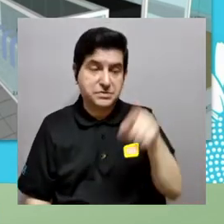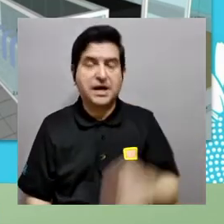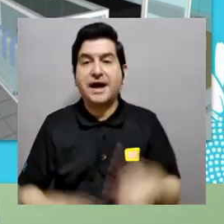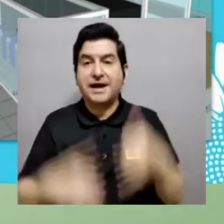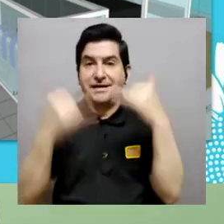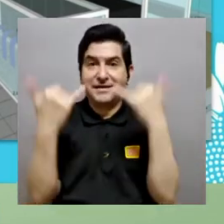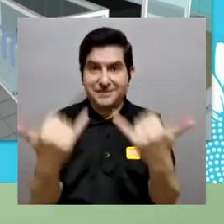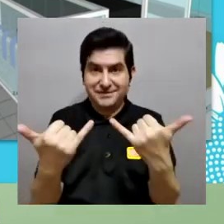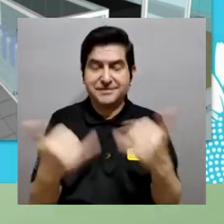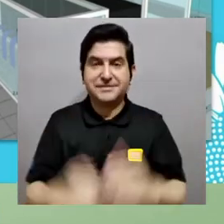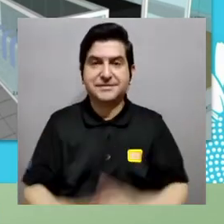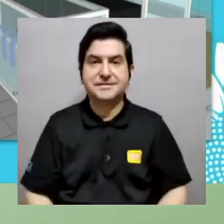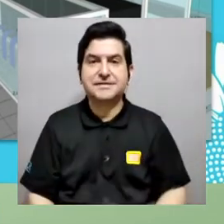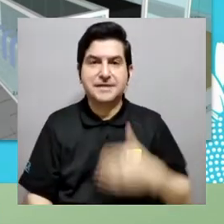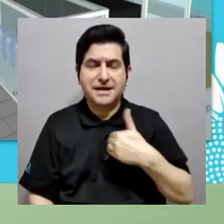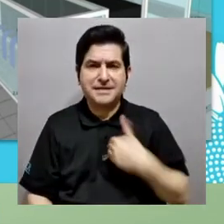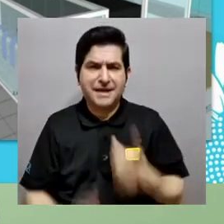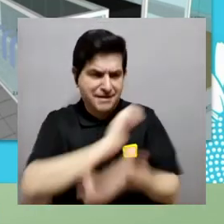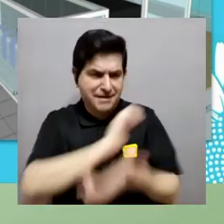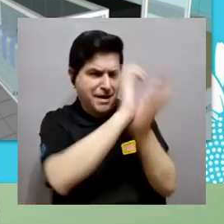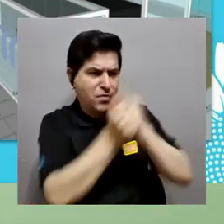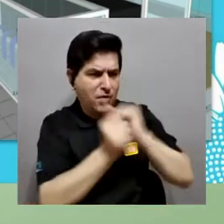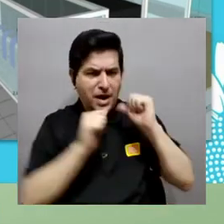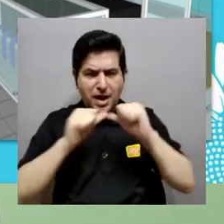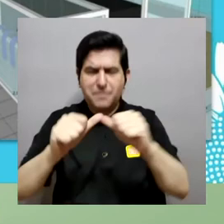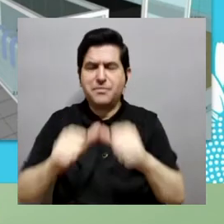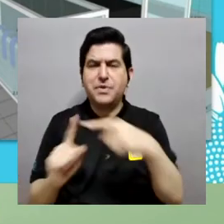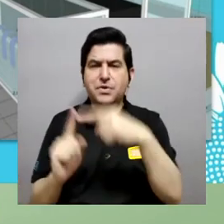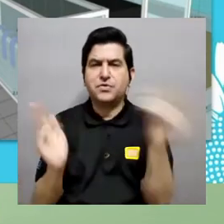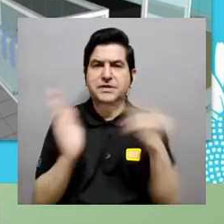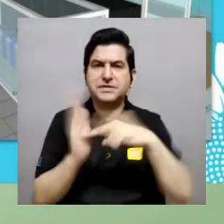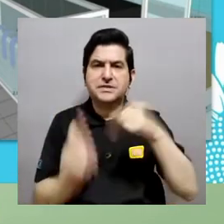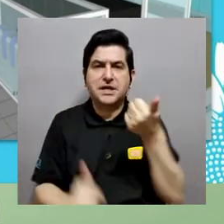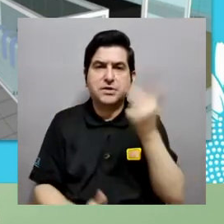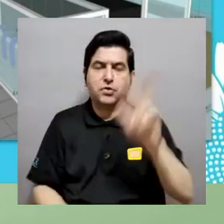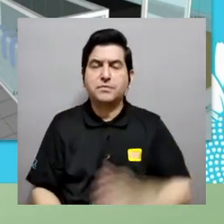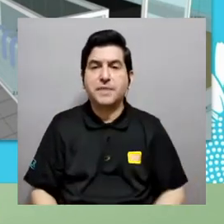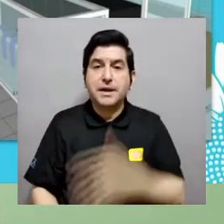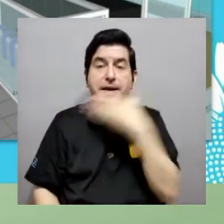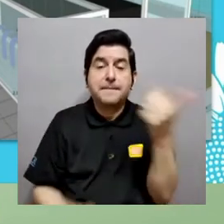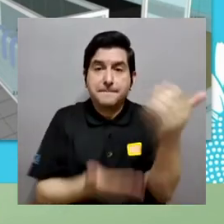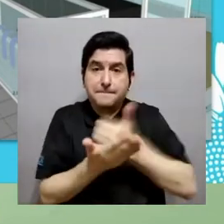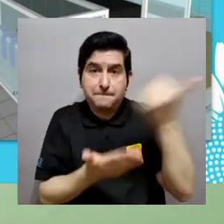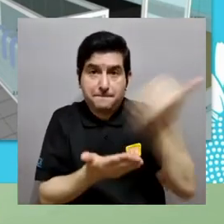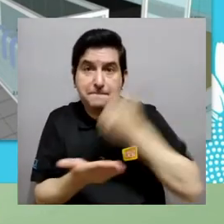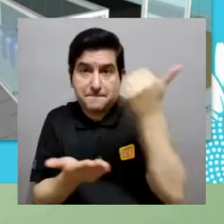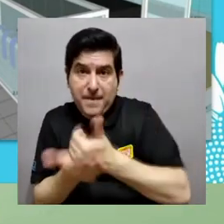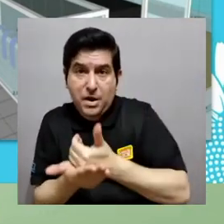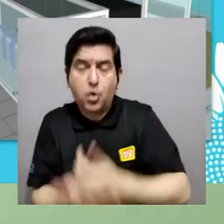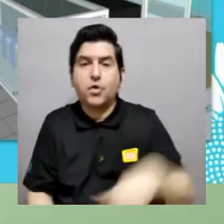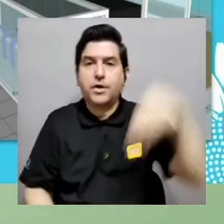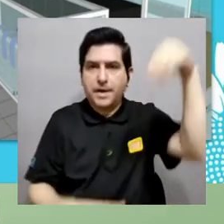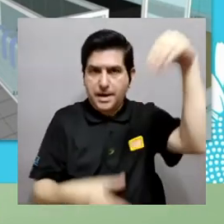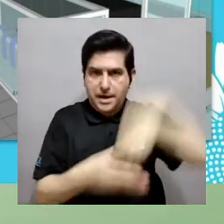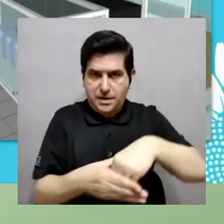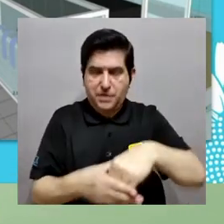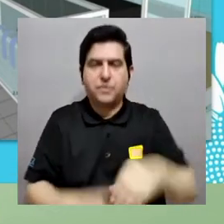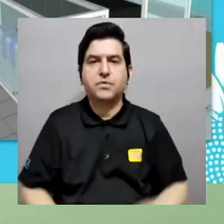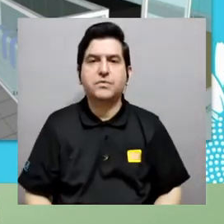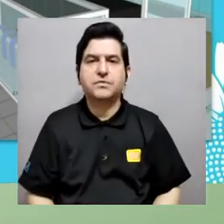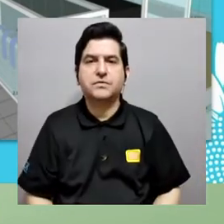Entonces, hemos pasado de, bueno, ellos han podido pasar de tener una transformación continua desde 2013